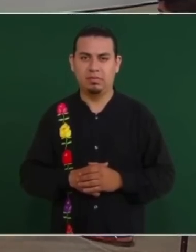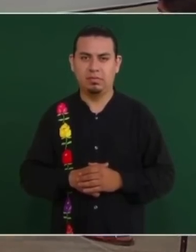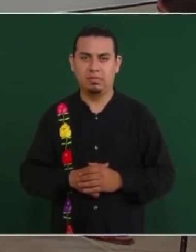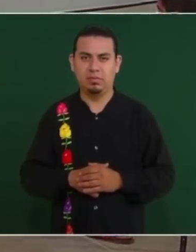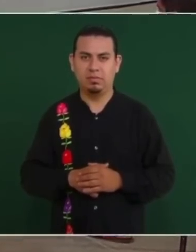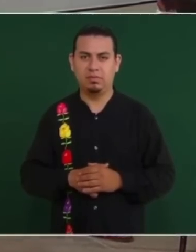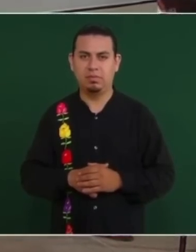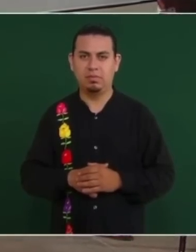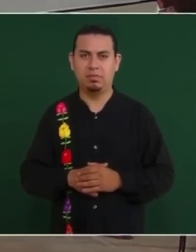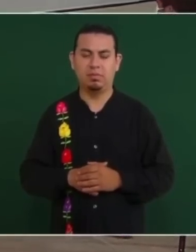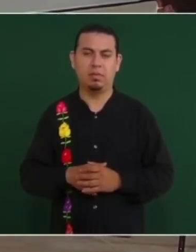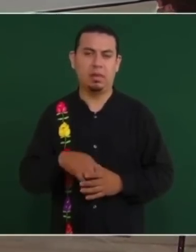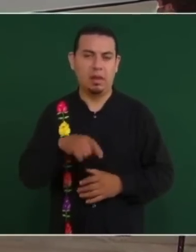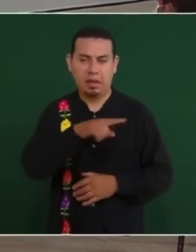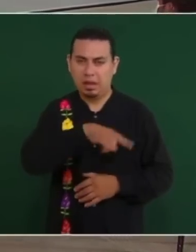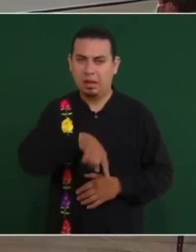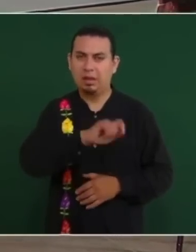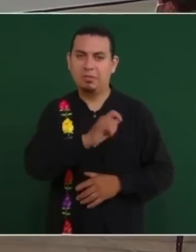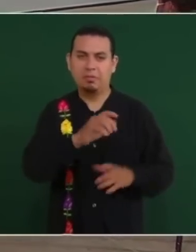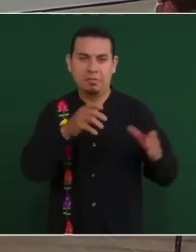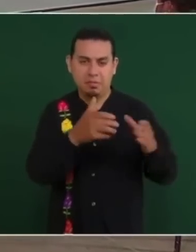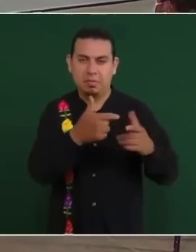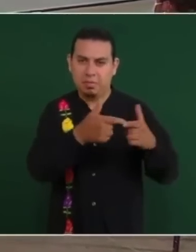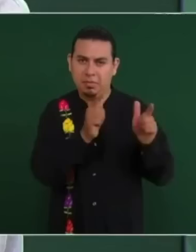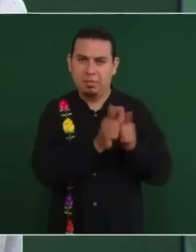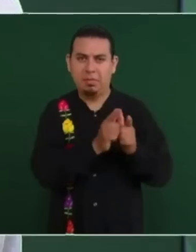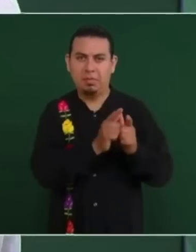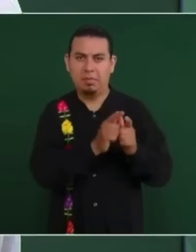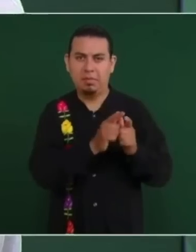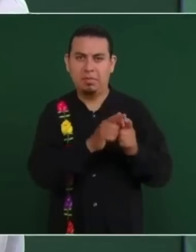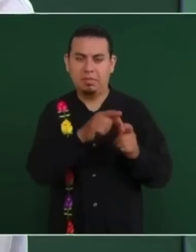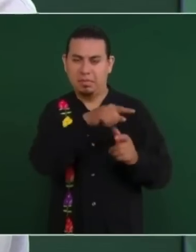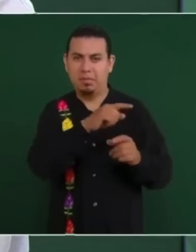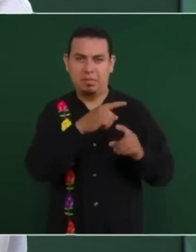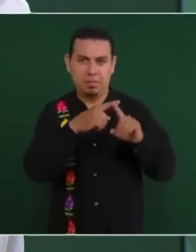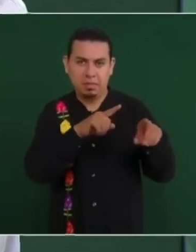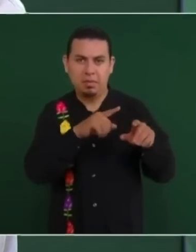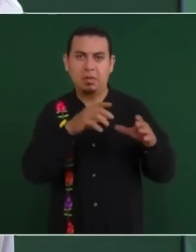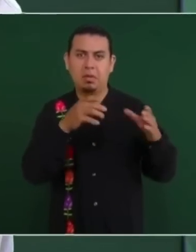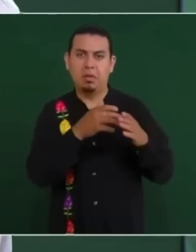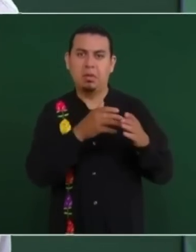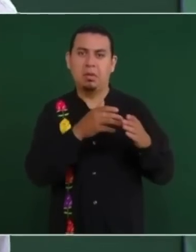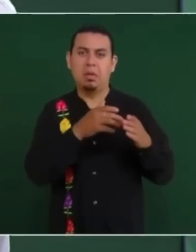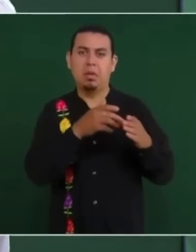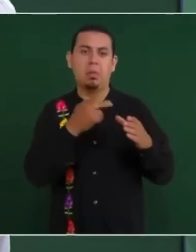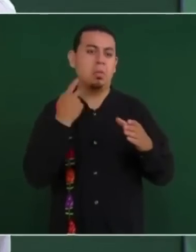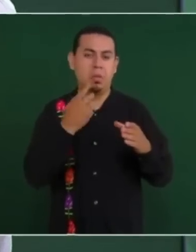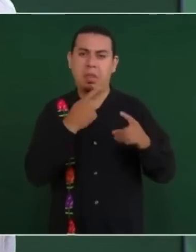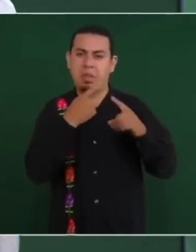estrategas, con sus asesores, politólogos,